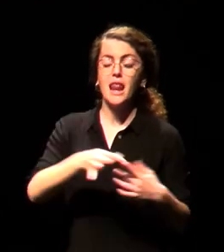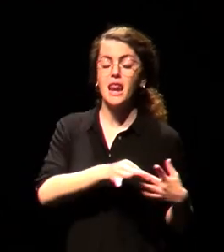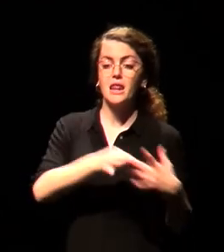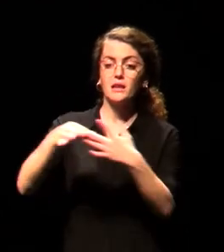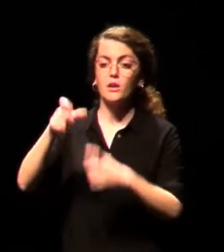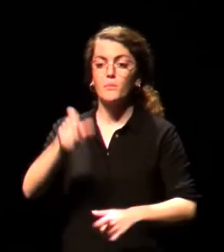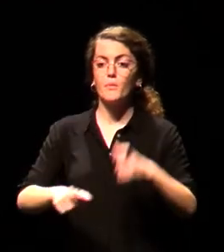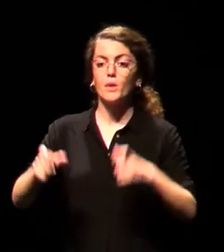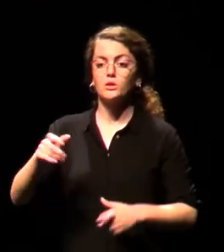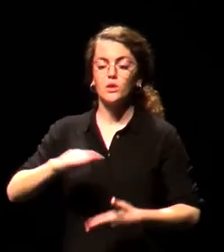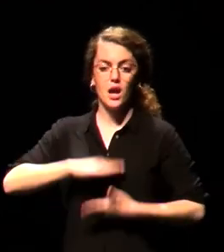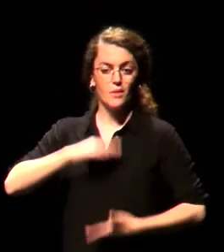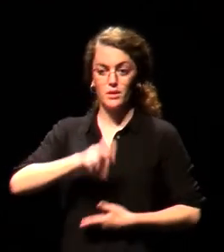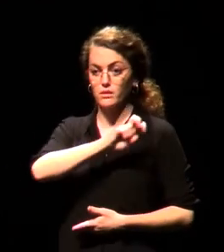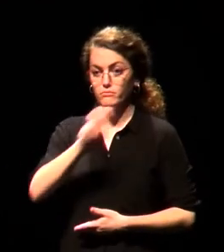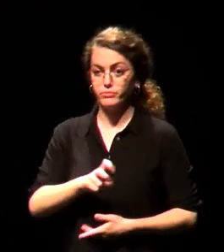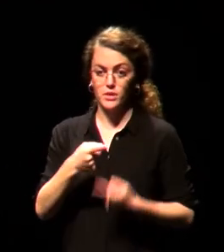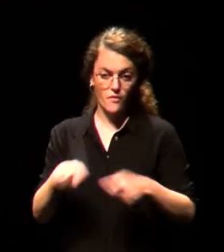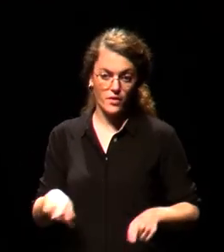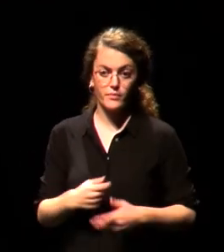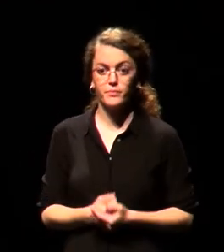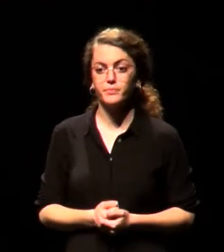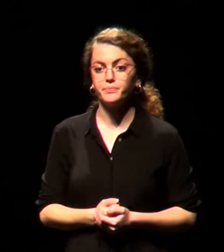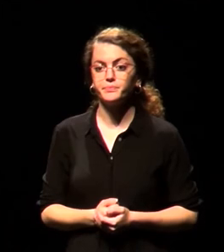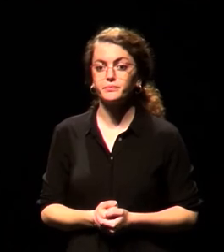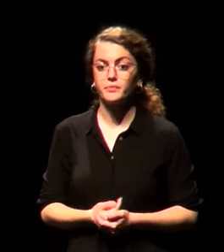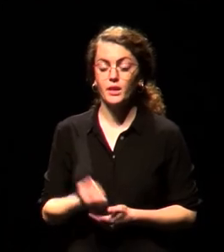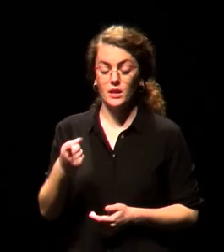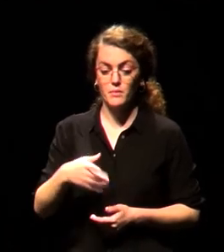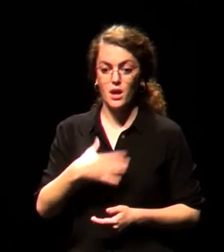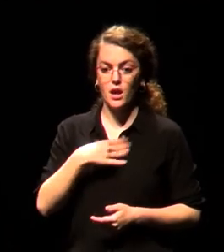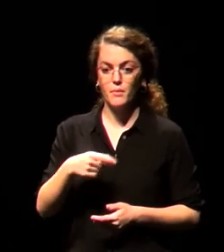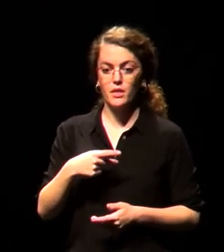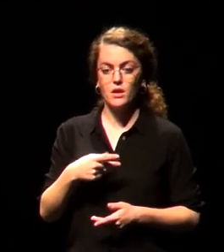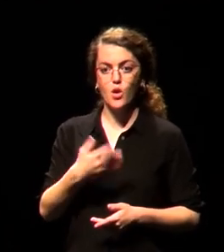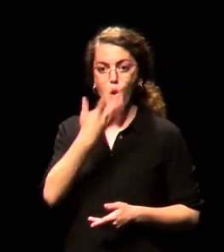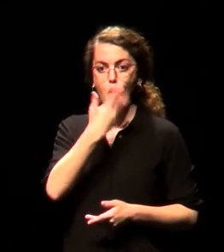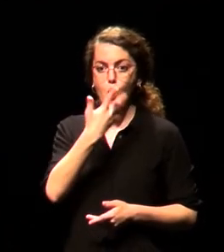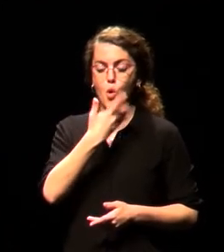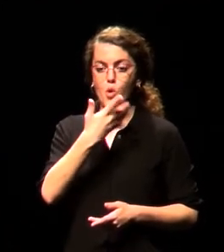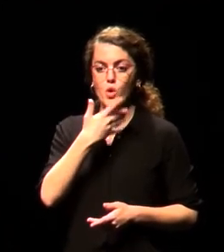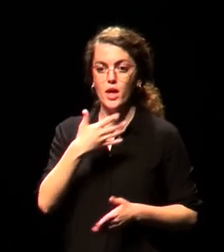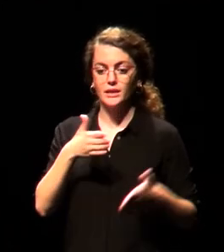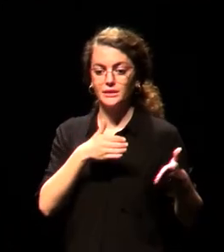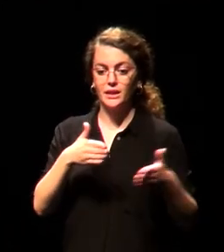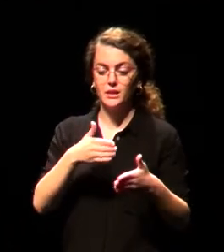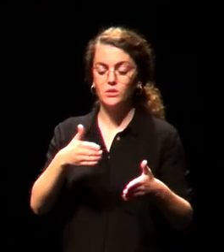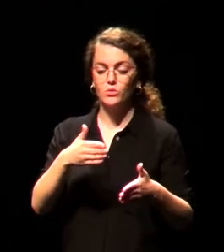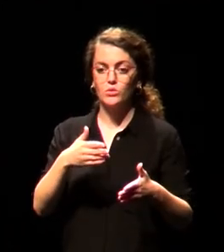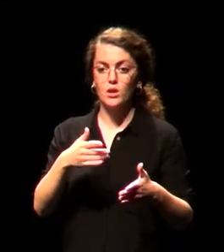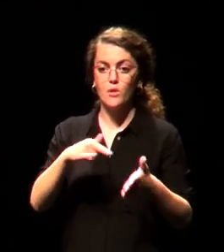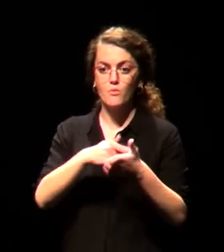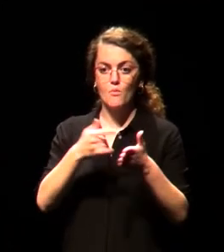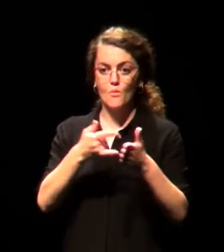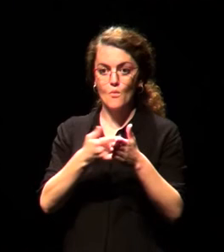diferentes. También podremos conocer en profundidad la trayectoria de uno de los proyectos escénicos comunitarios de mayor prestigio del mundo, el